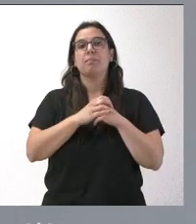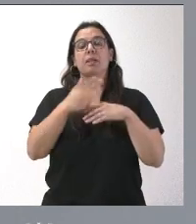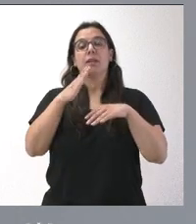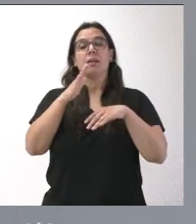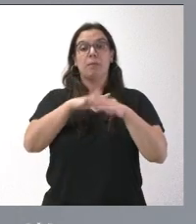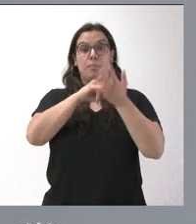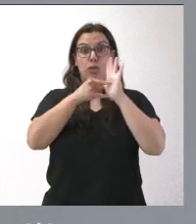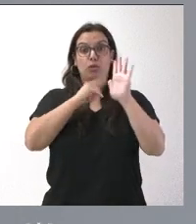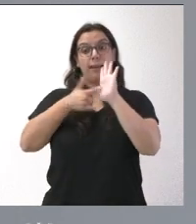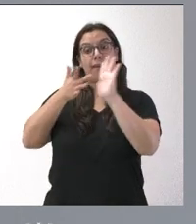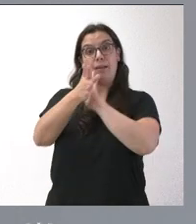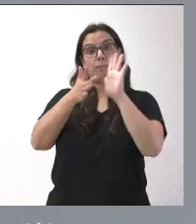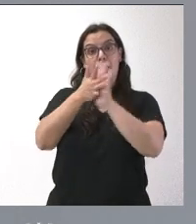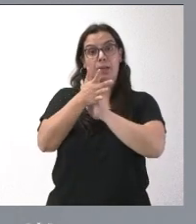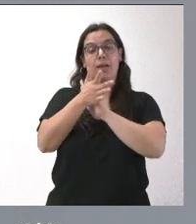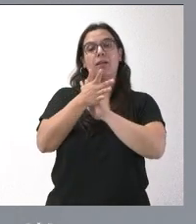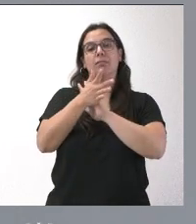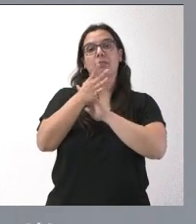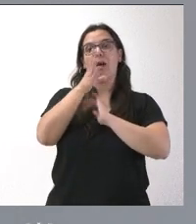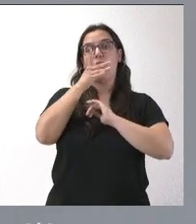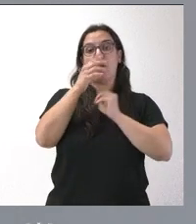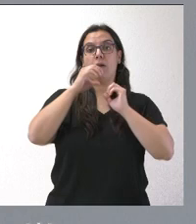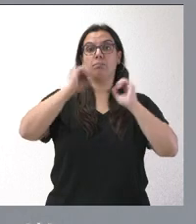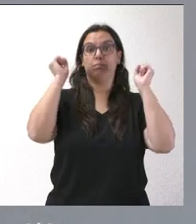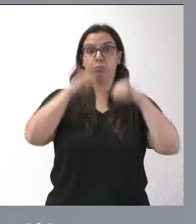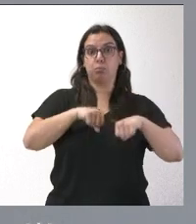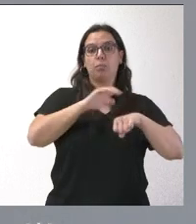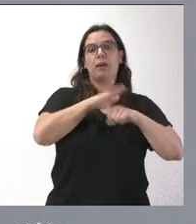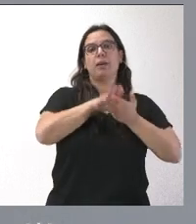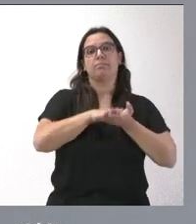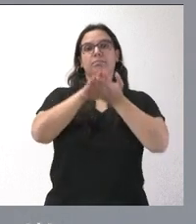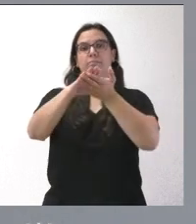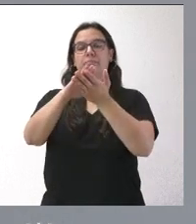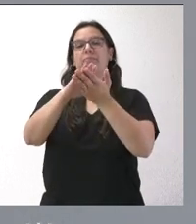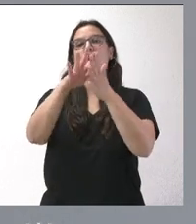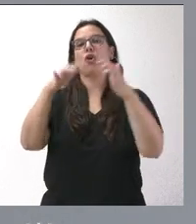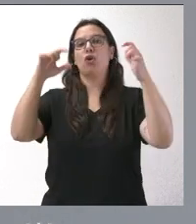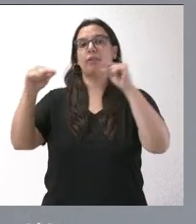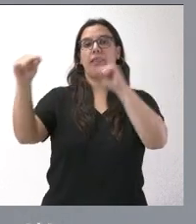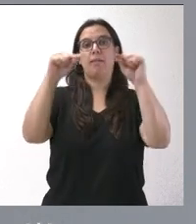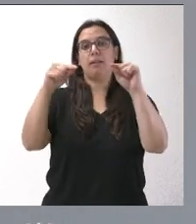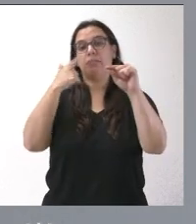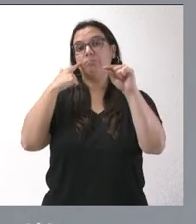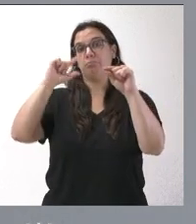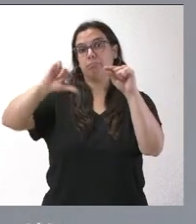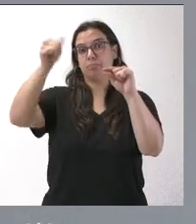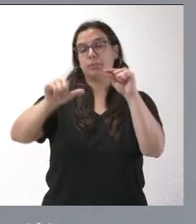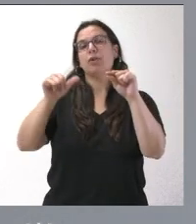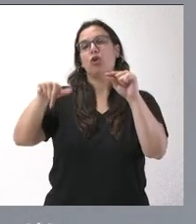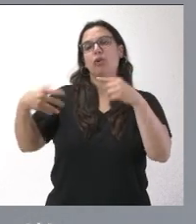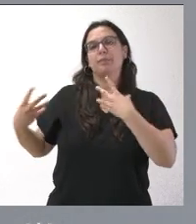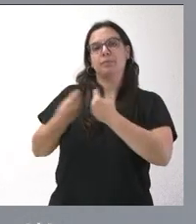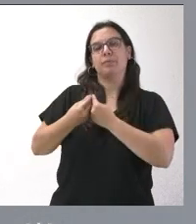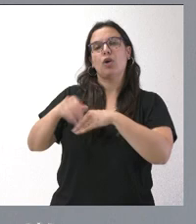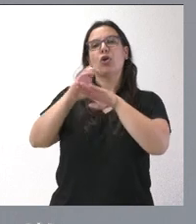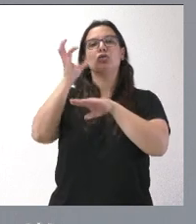proyecto de ley, que se remite a las Cortes de Castilla y León para su debate y en su caso de aprobación, me acompaña la consejera de Familia e Igualdad de